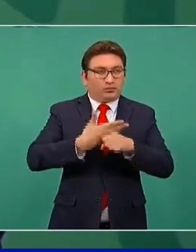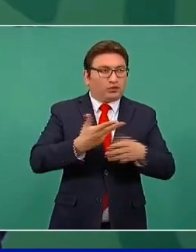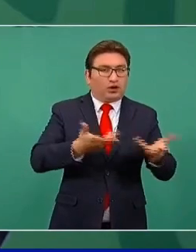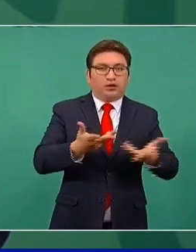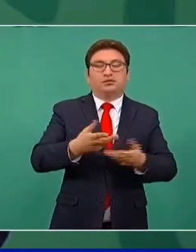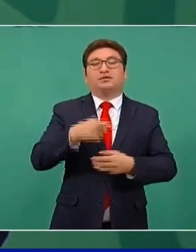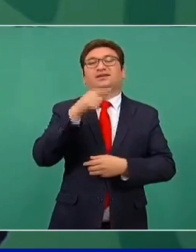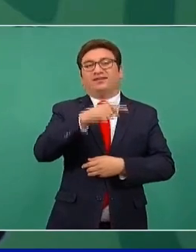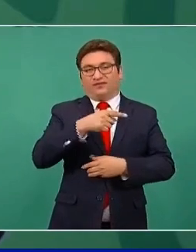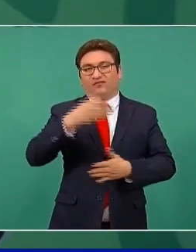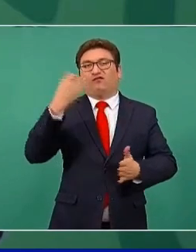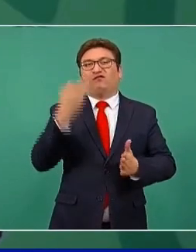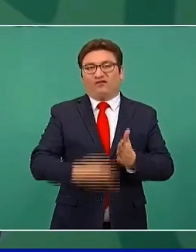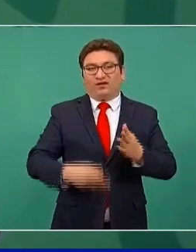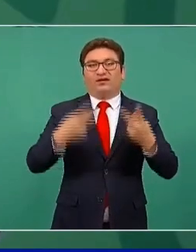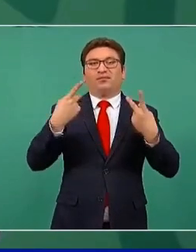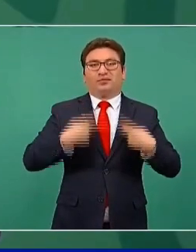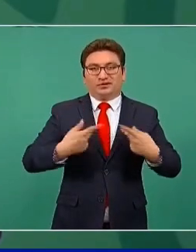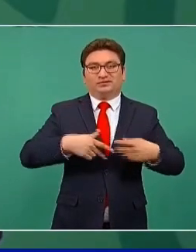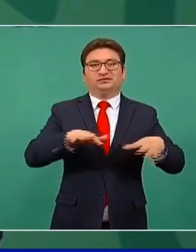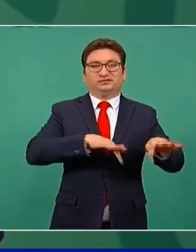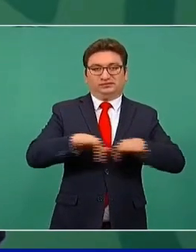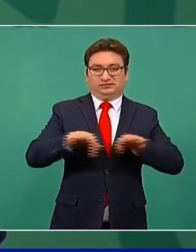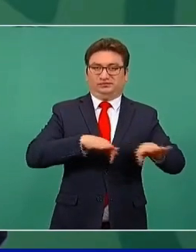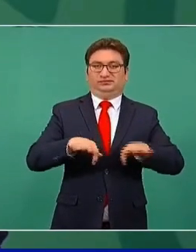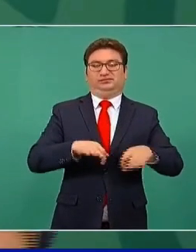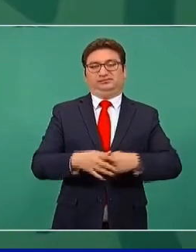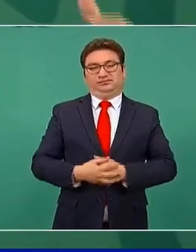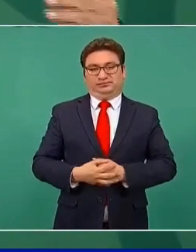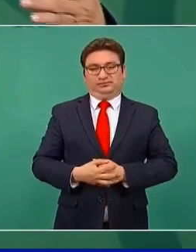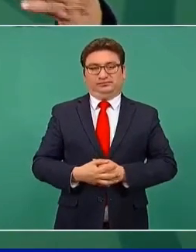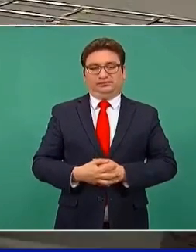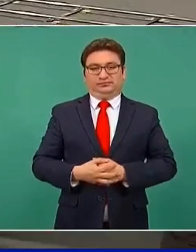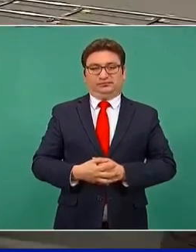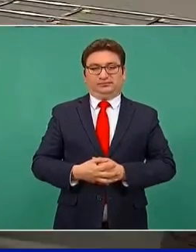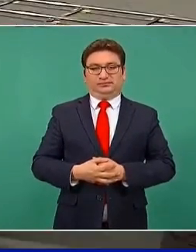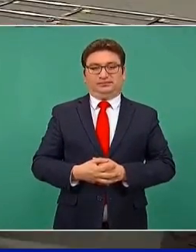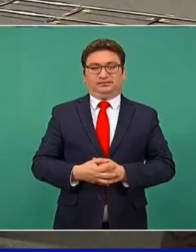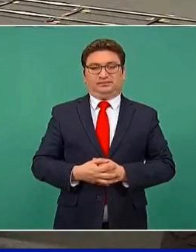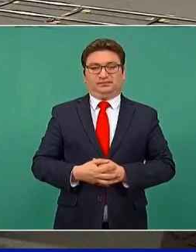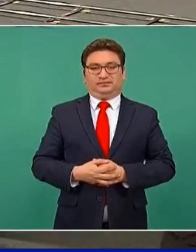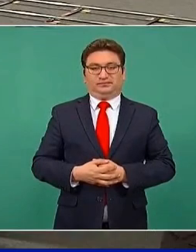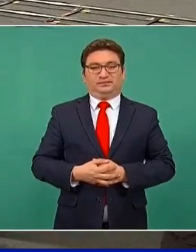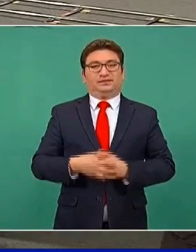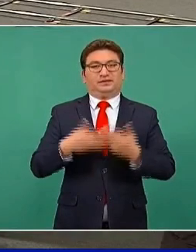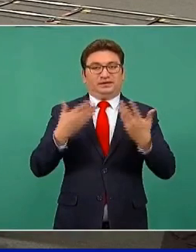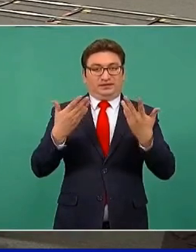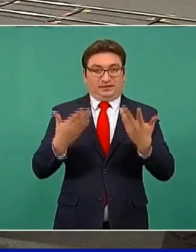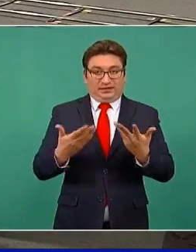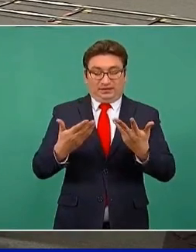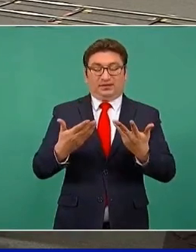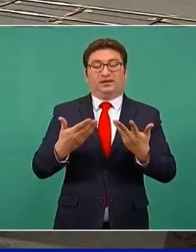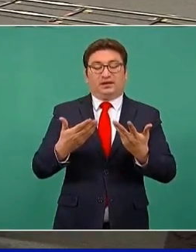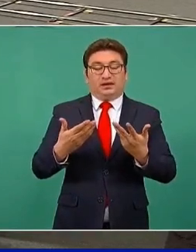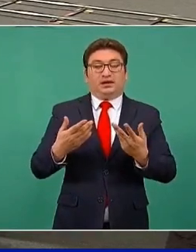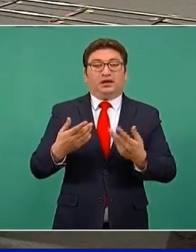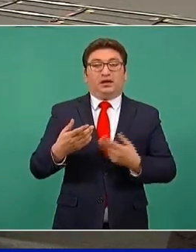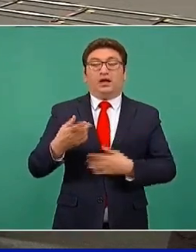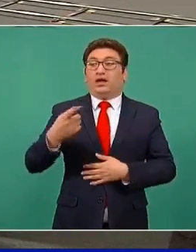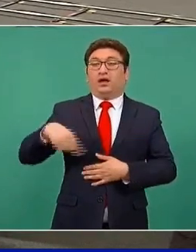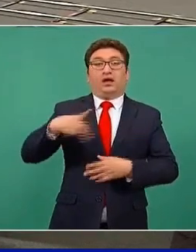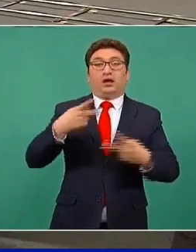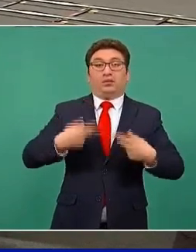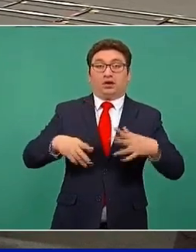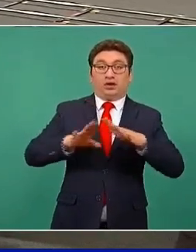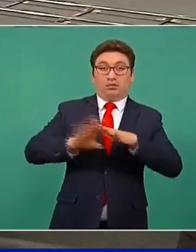necesidad de fuerza de trabajo. Entonces, no es estar deteniendo a